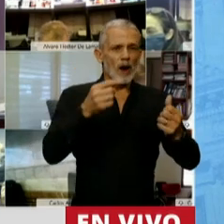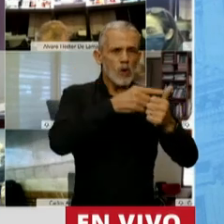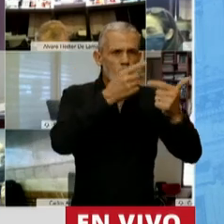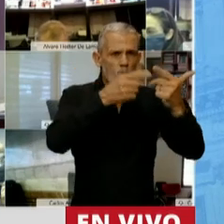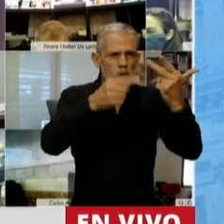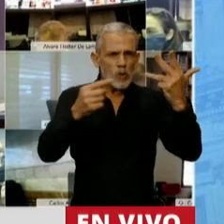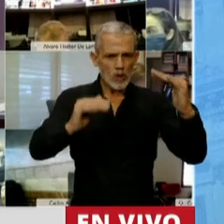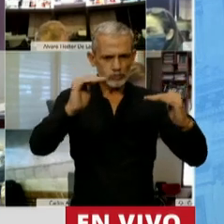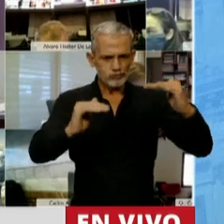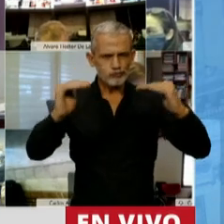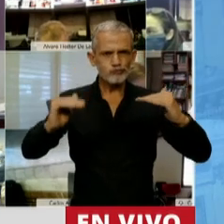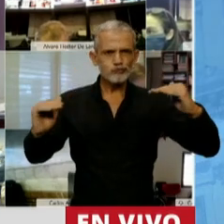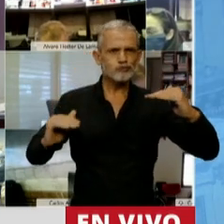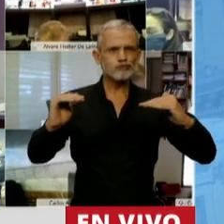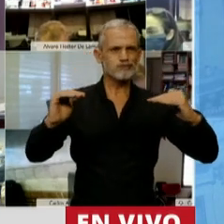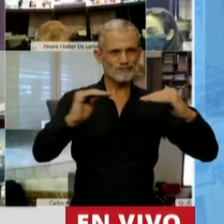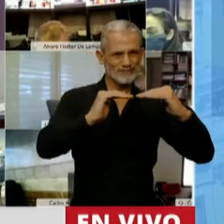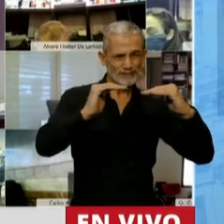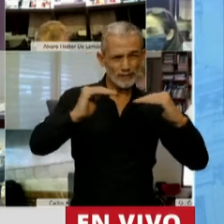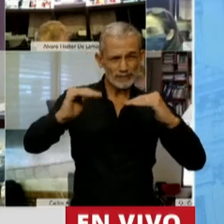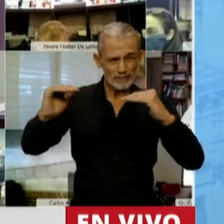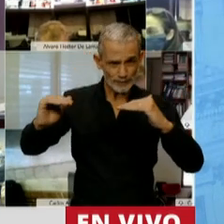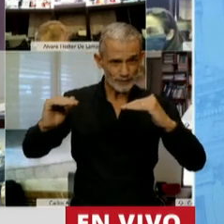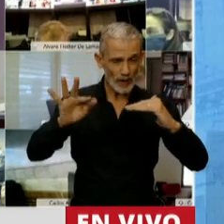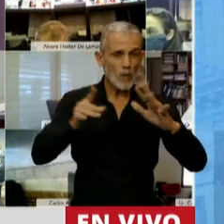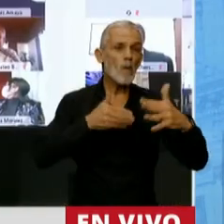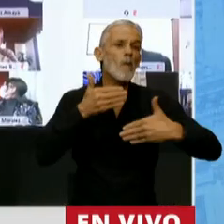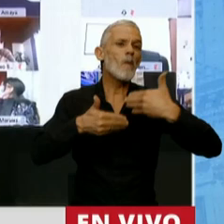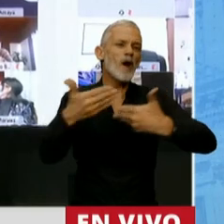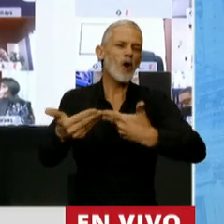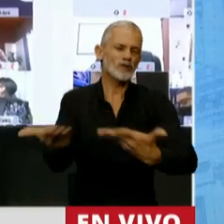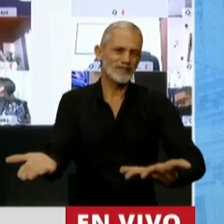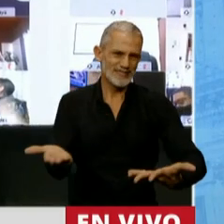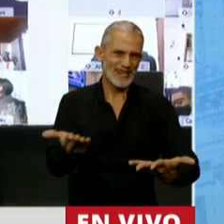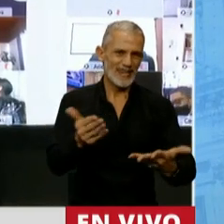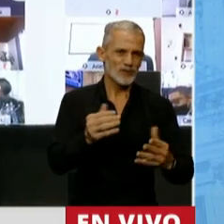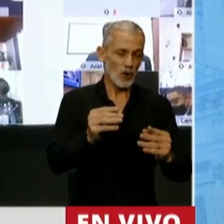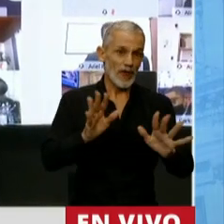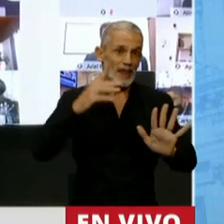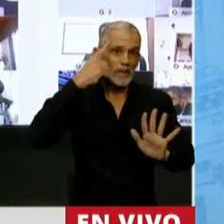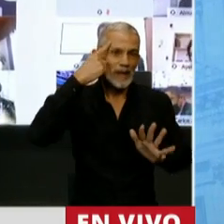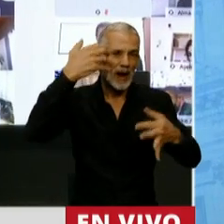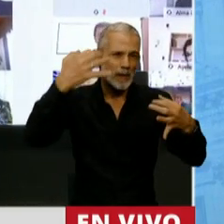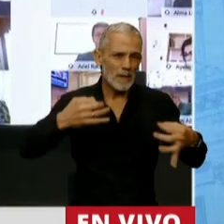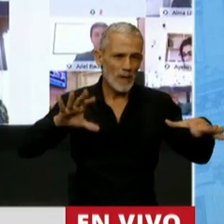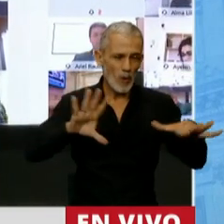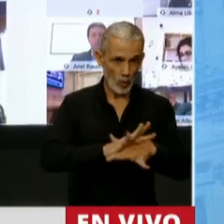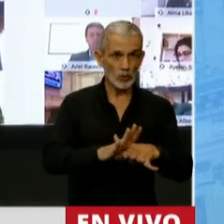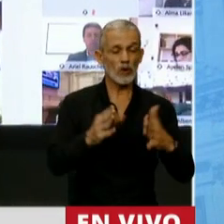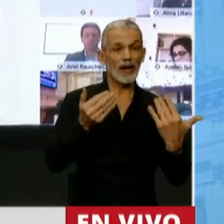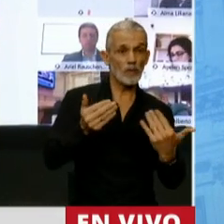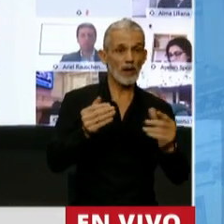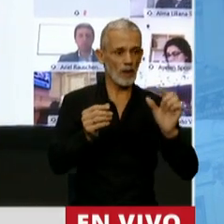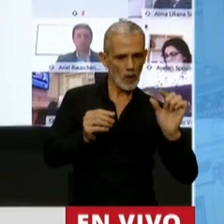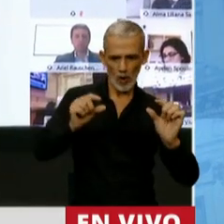converjan en un proceso de racionalidad que permita combinar